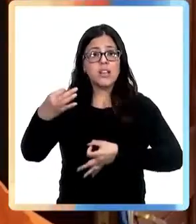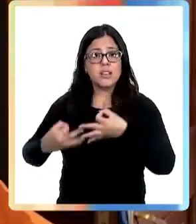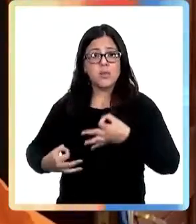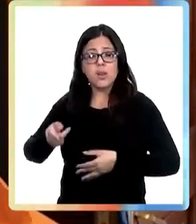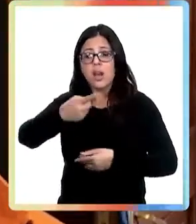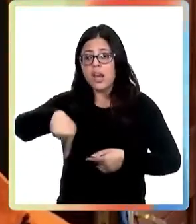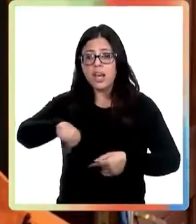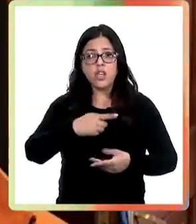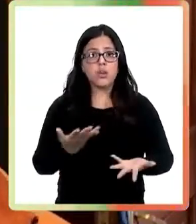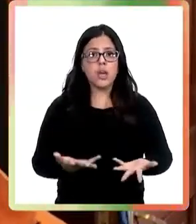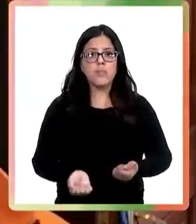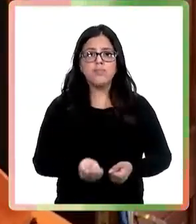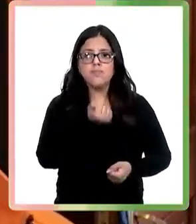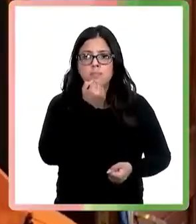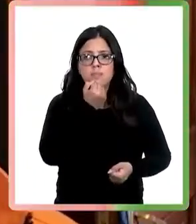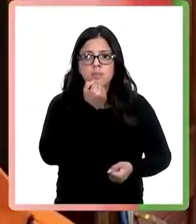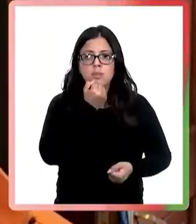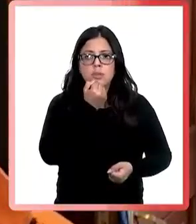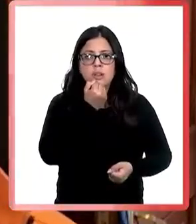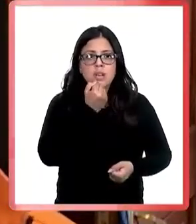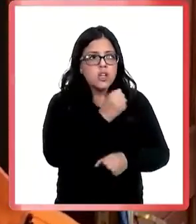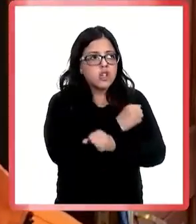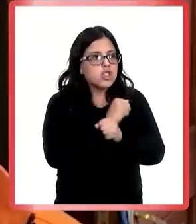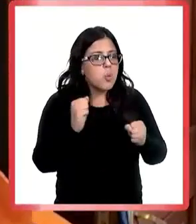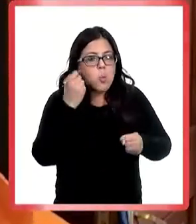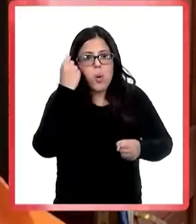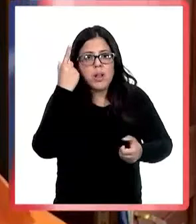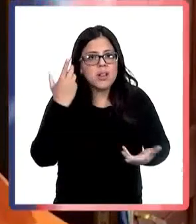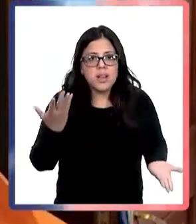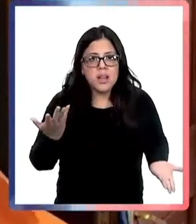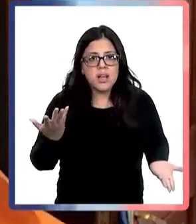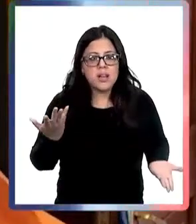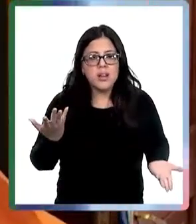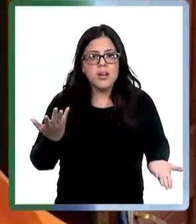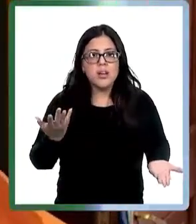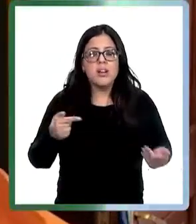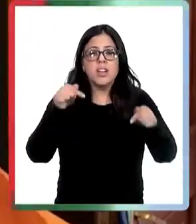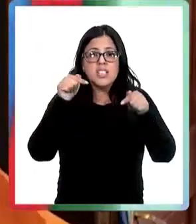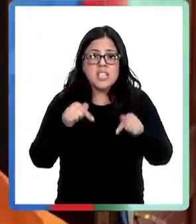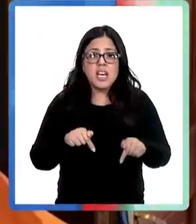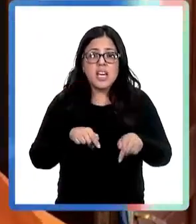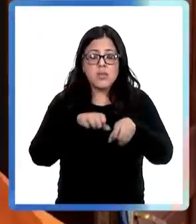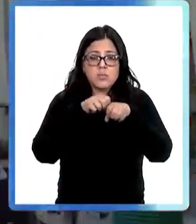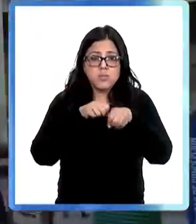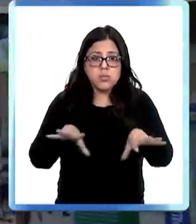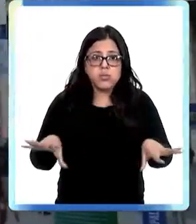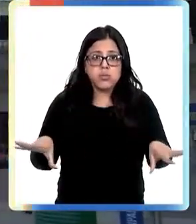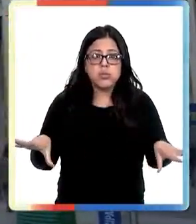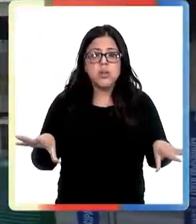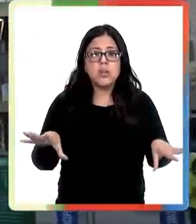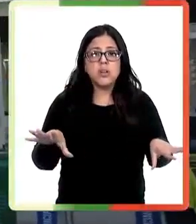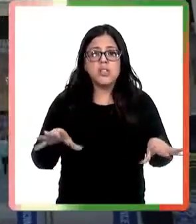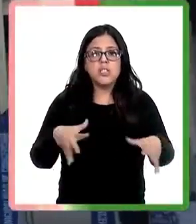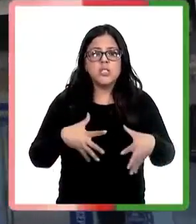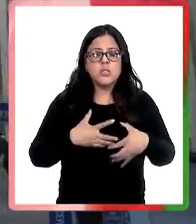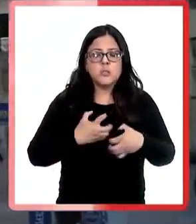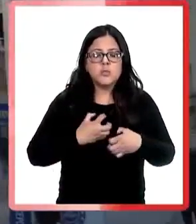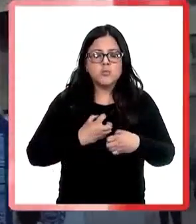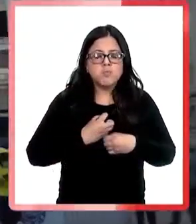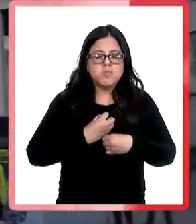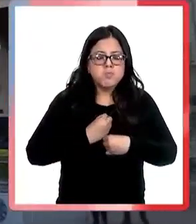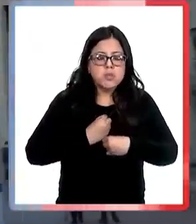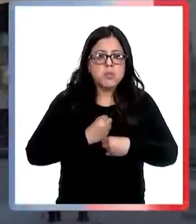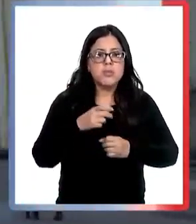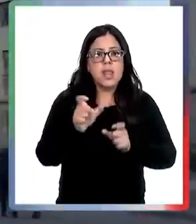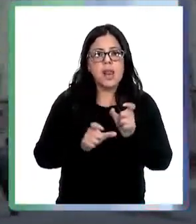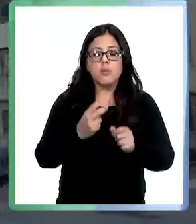expandiendo la sensación de impunidad y angustia de quienes vivimos en esta tragedia. Es el momento